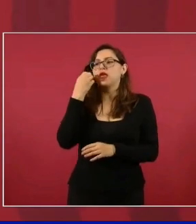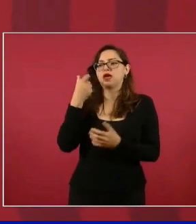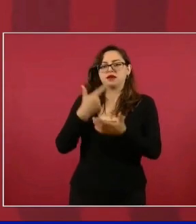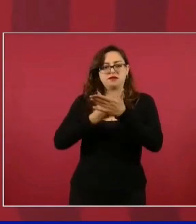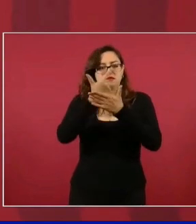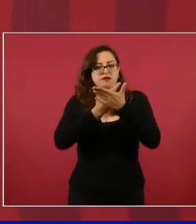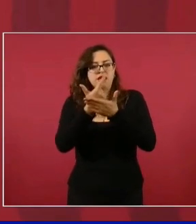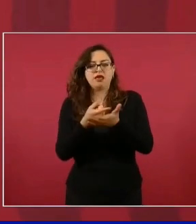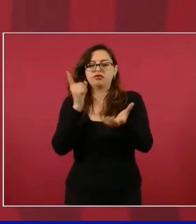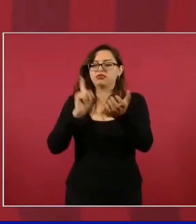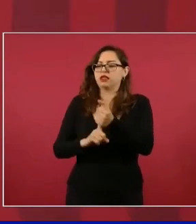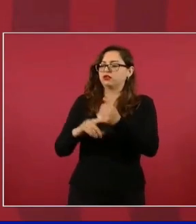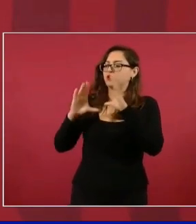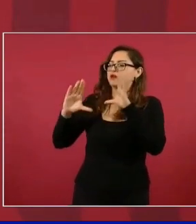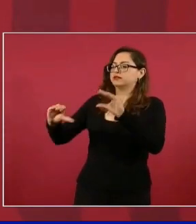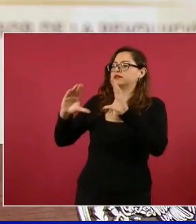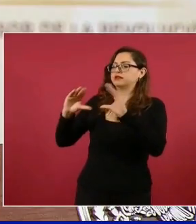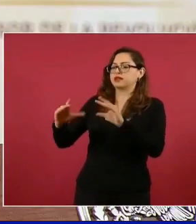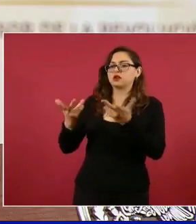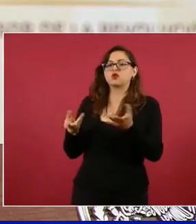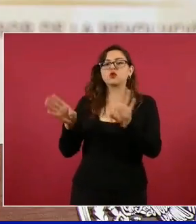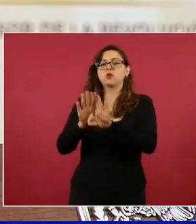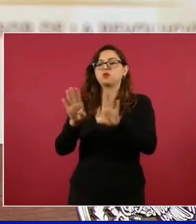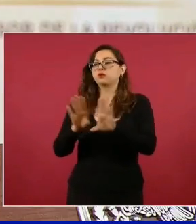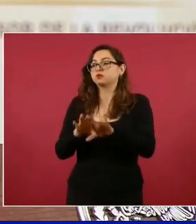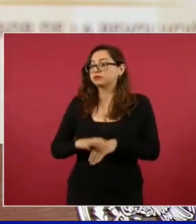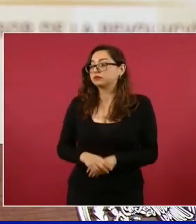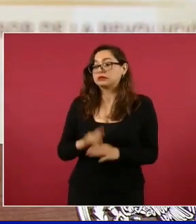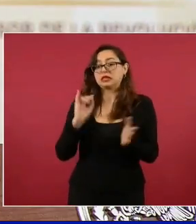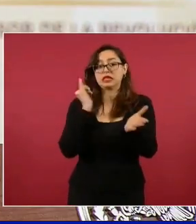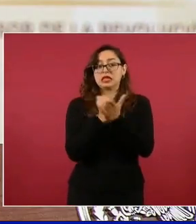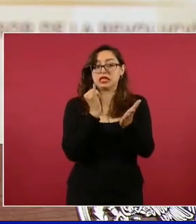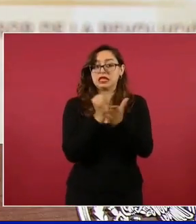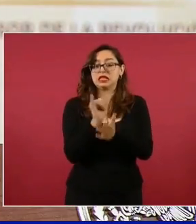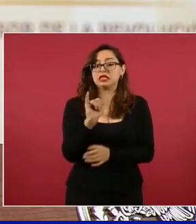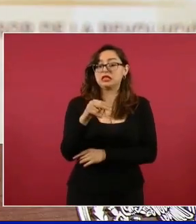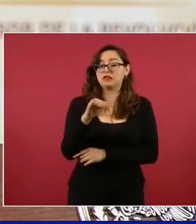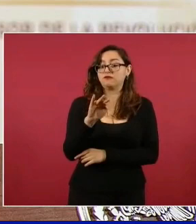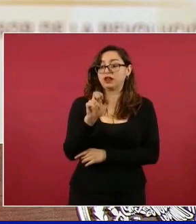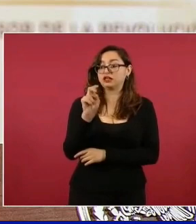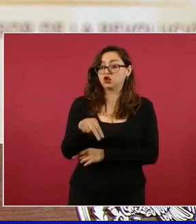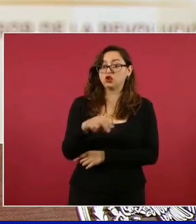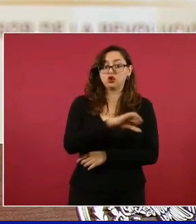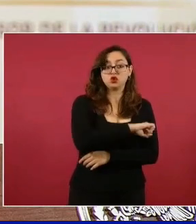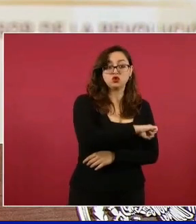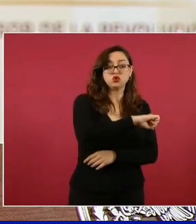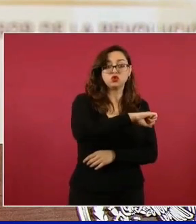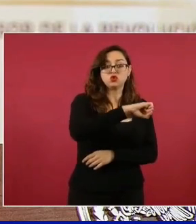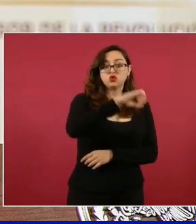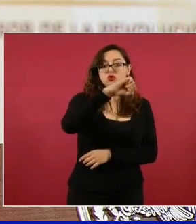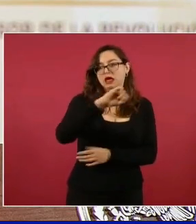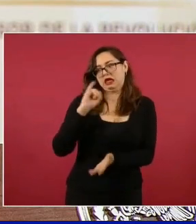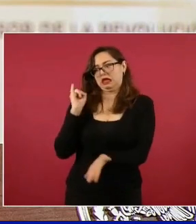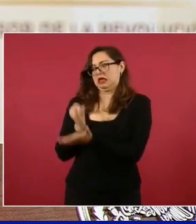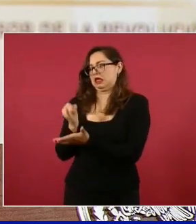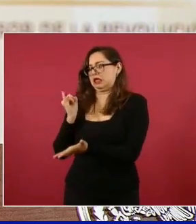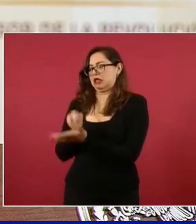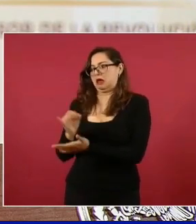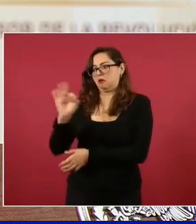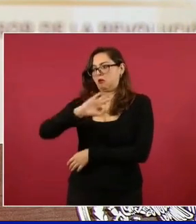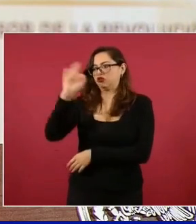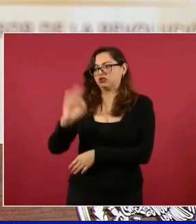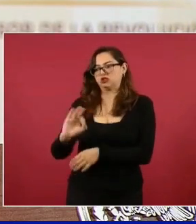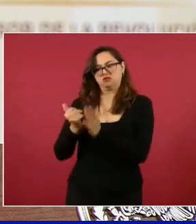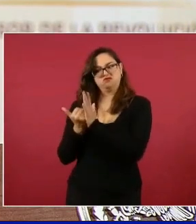¿Cuál es la receta? Subir las tasas de interés, pero